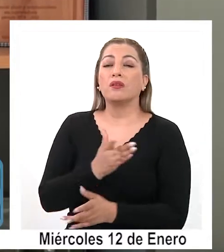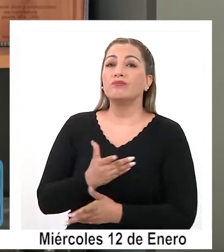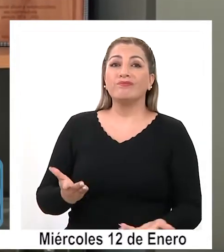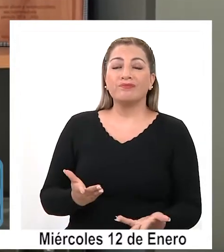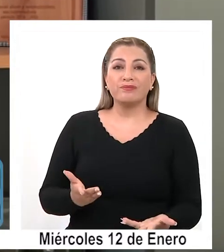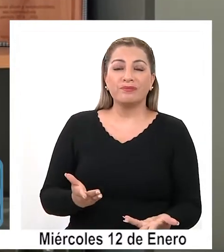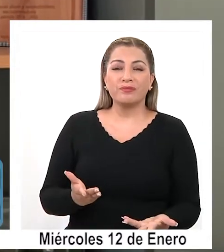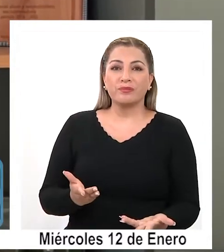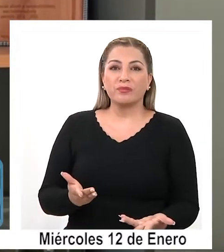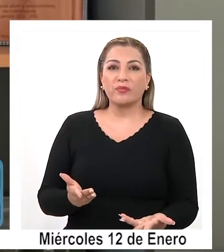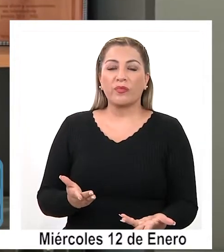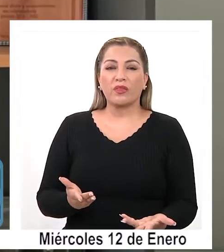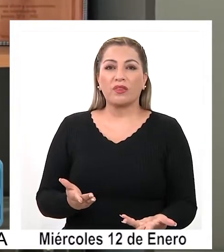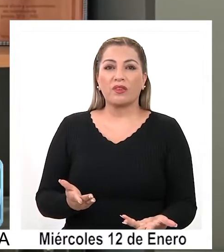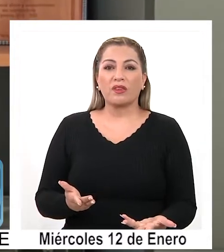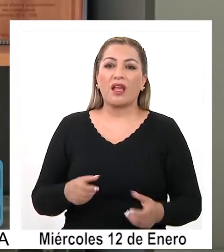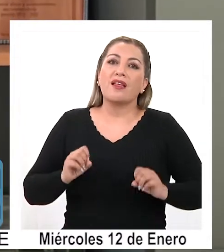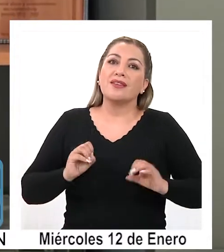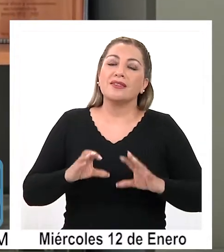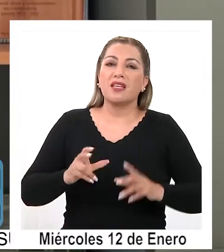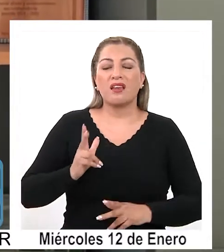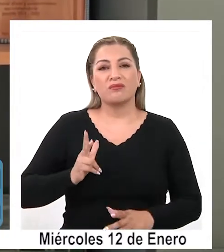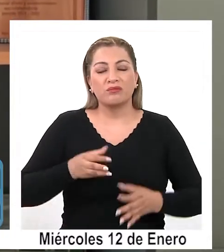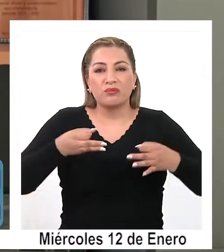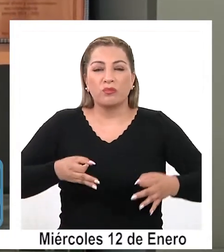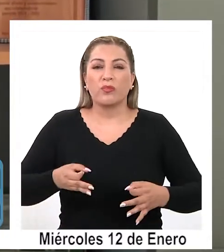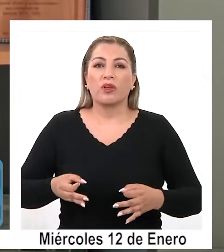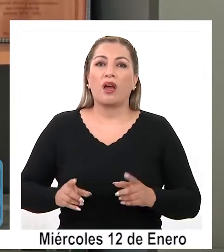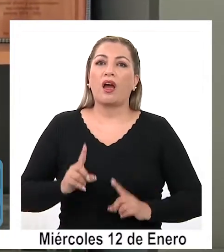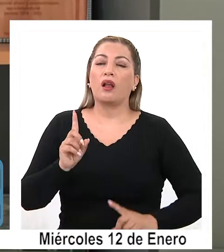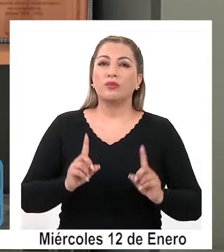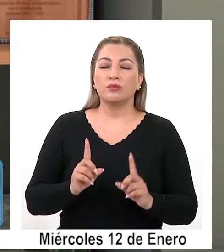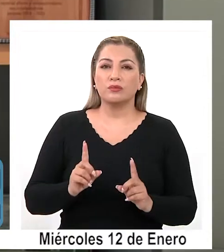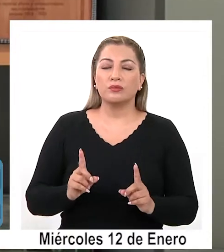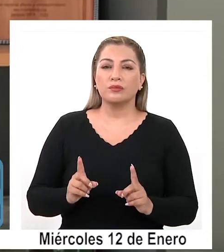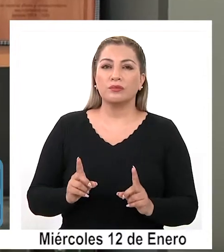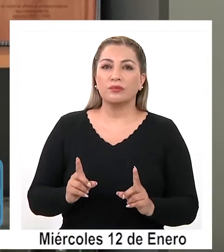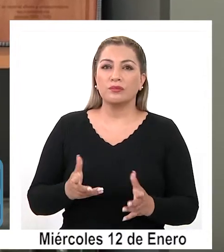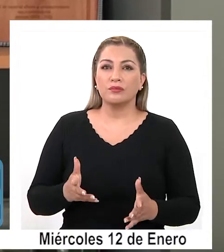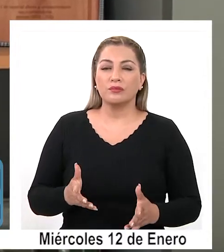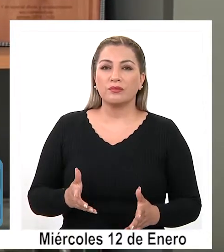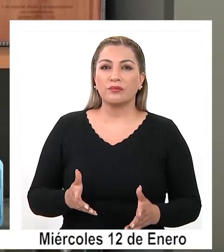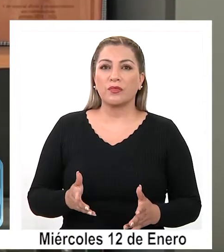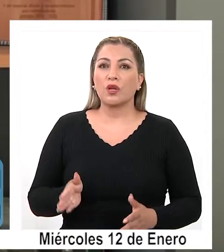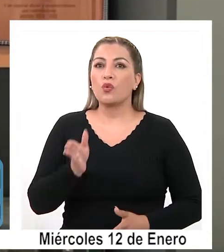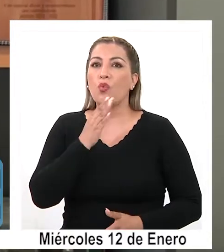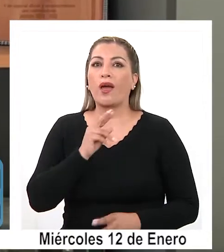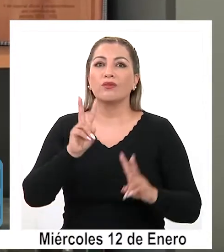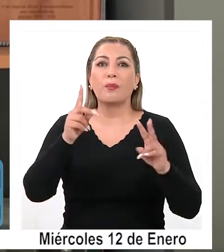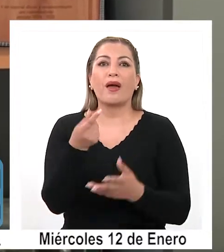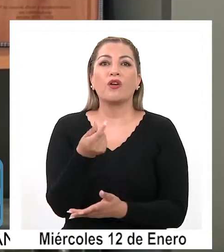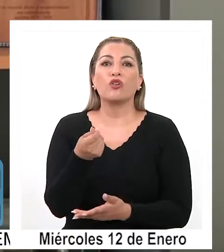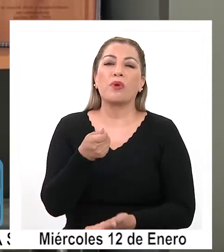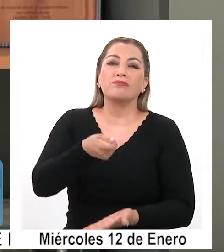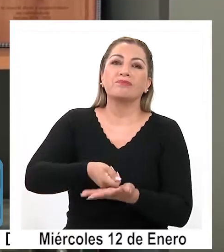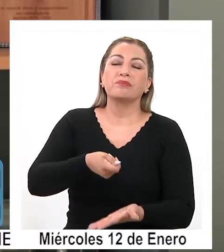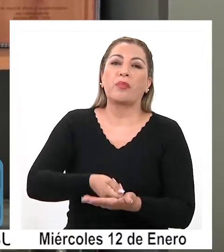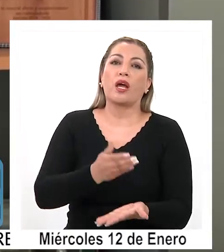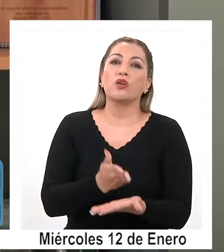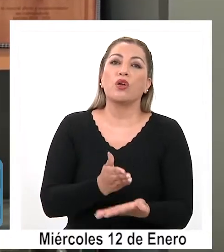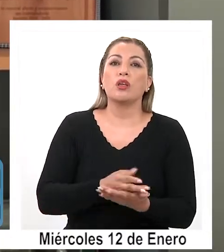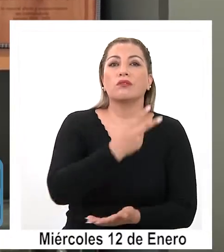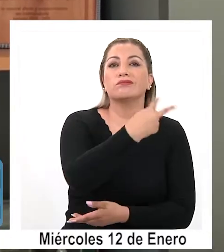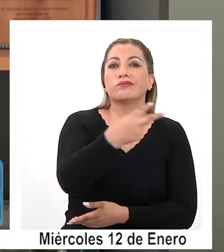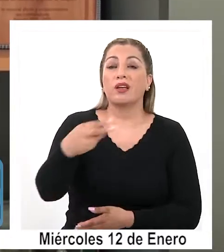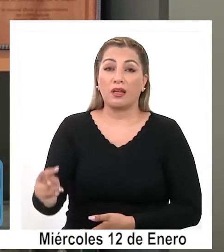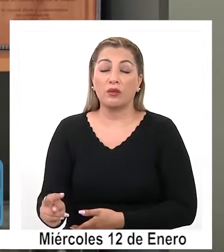que no tienen la correcta formación la cual deberían recibir, debido a que no tienen al final de cabo el sustento económico para poder financiarse un colegio de los mismos,